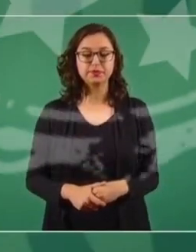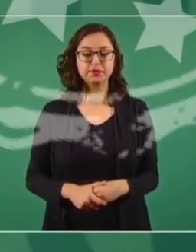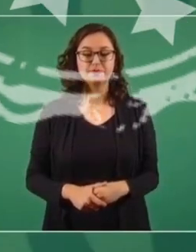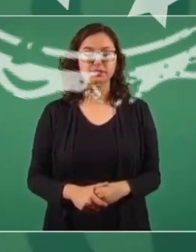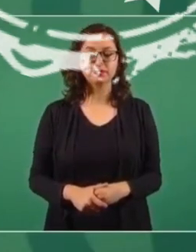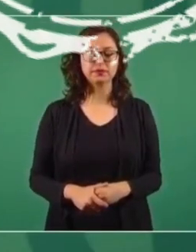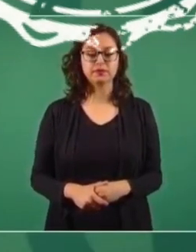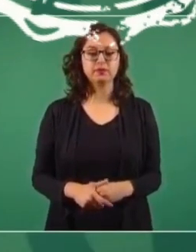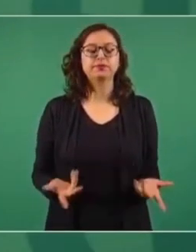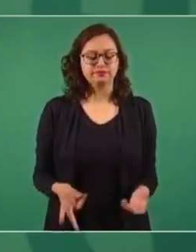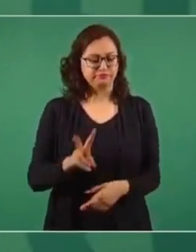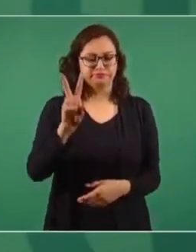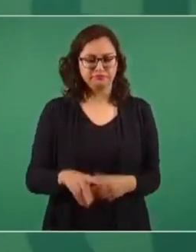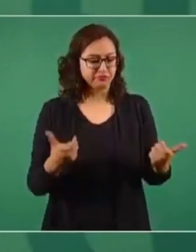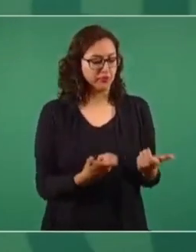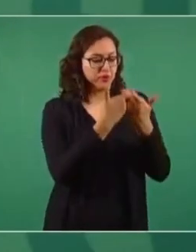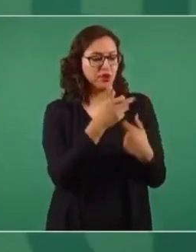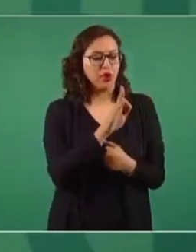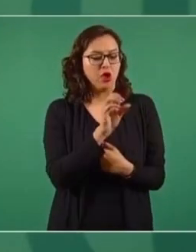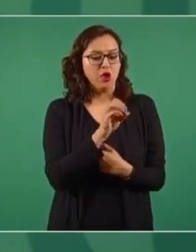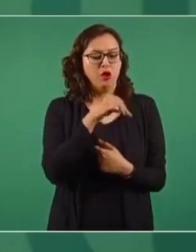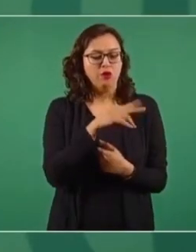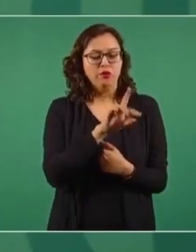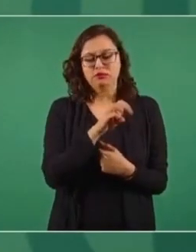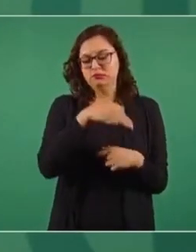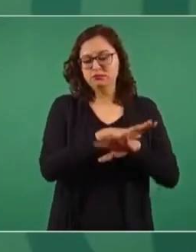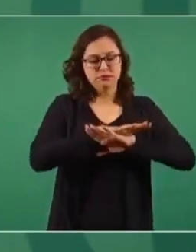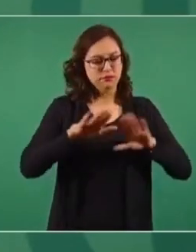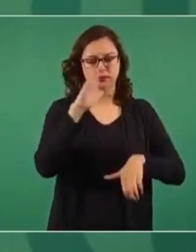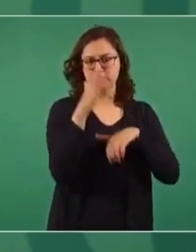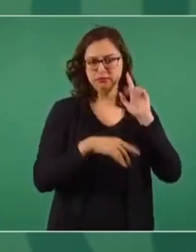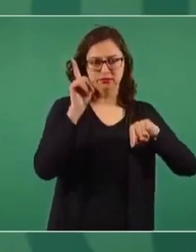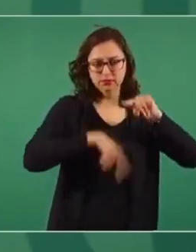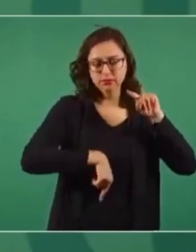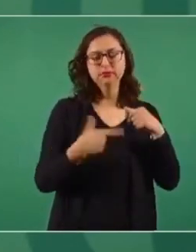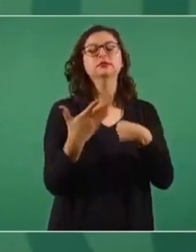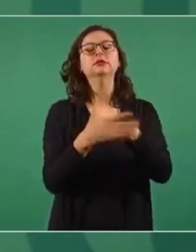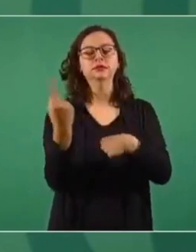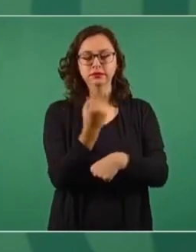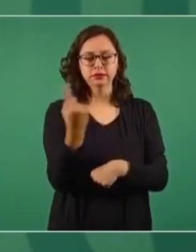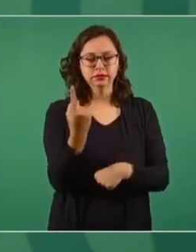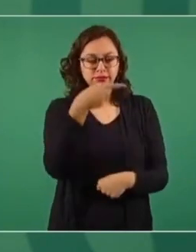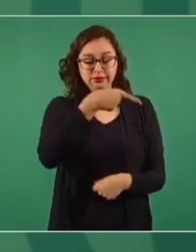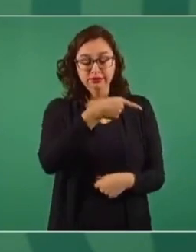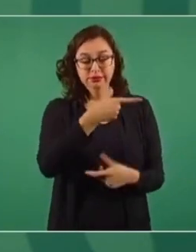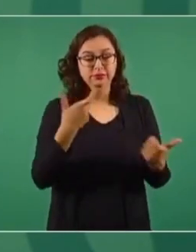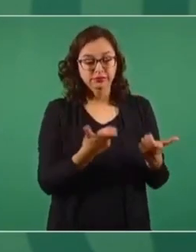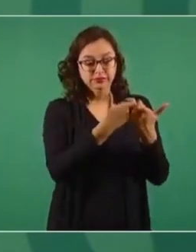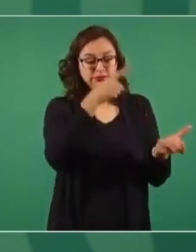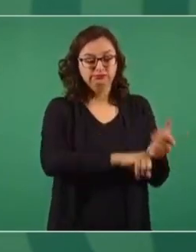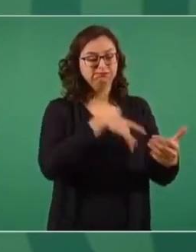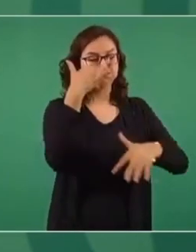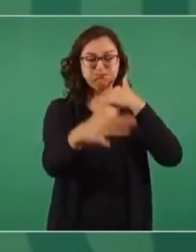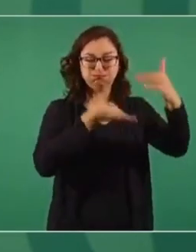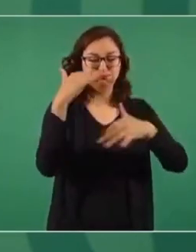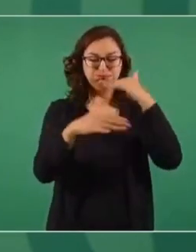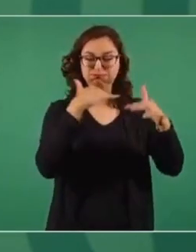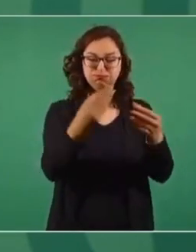No existe el Fonden porque era un instrumento plagado de corrupción,